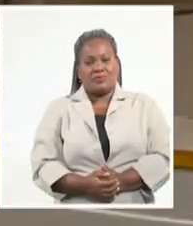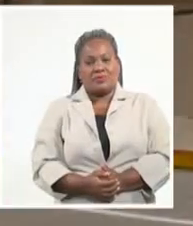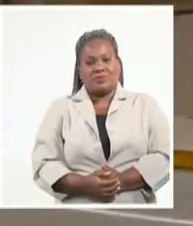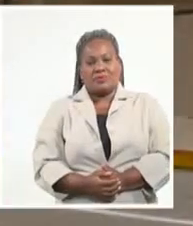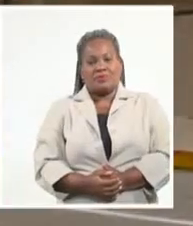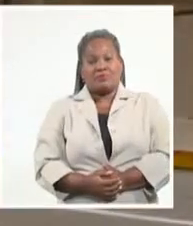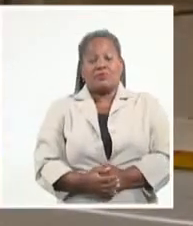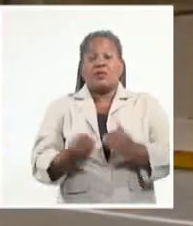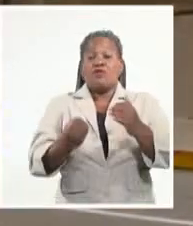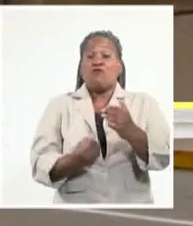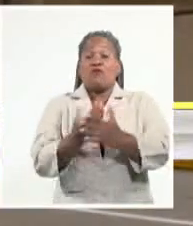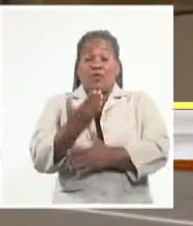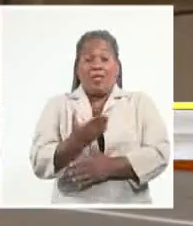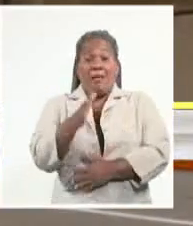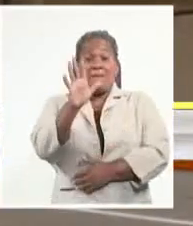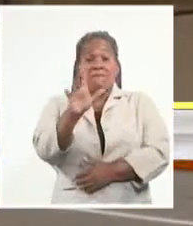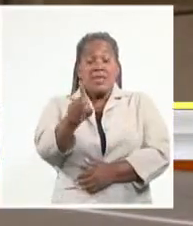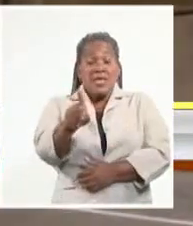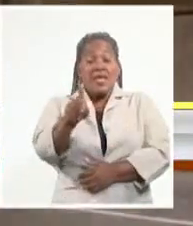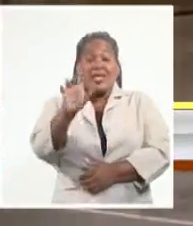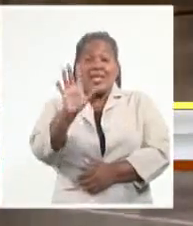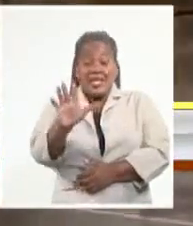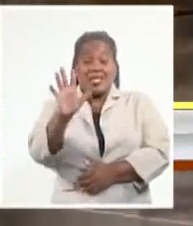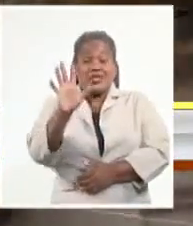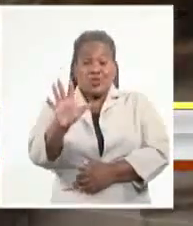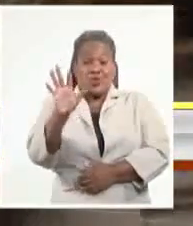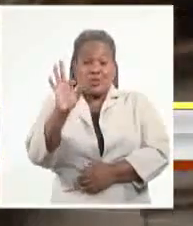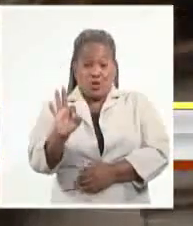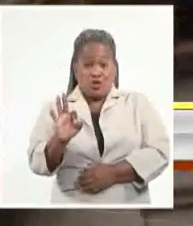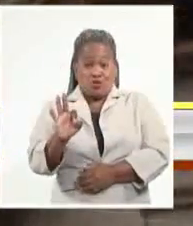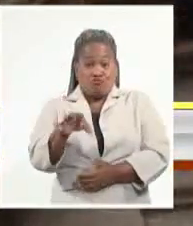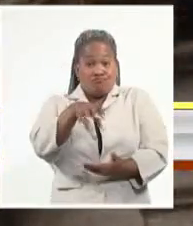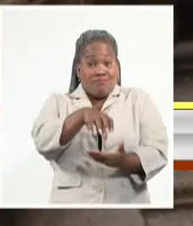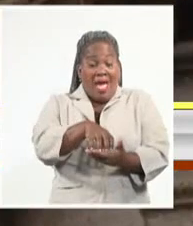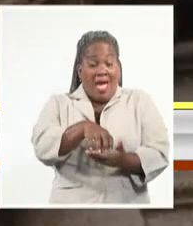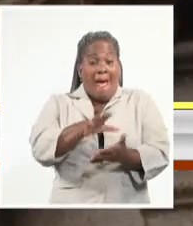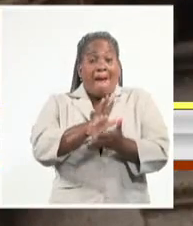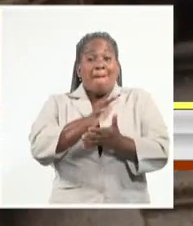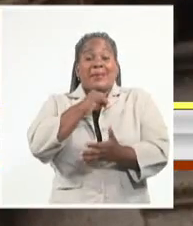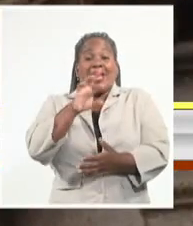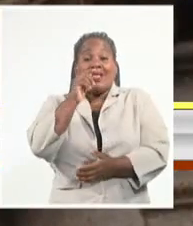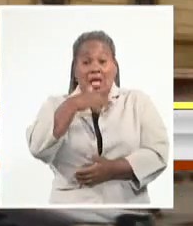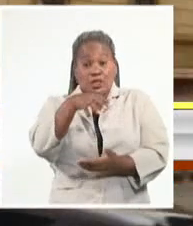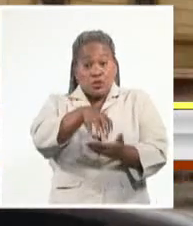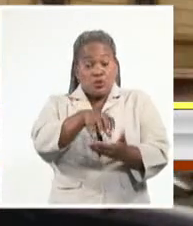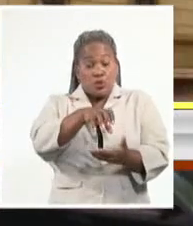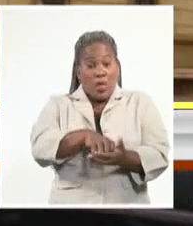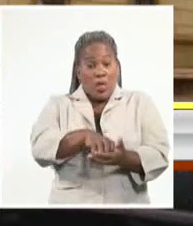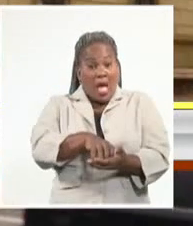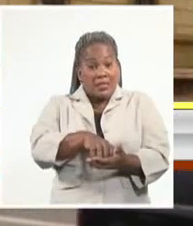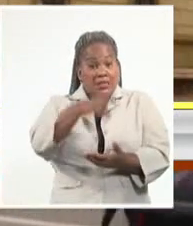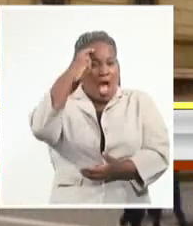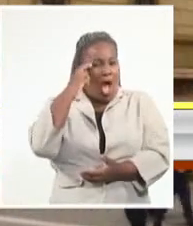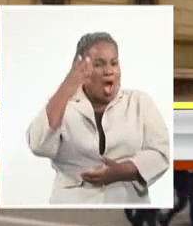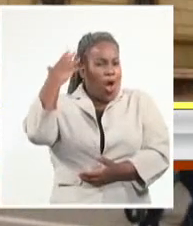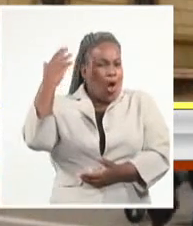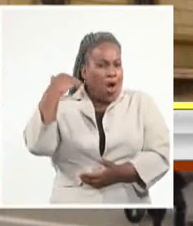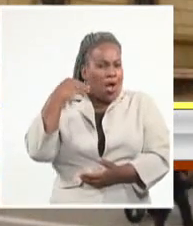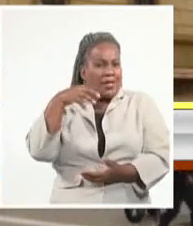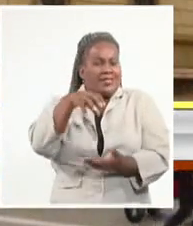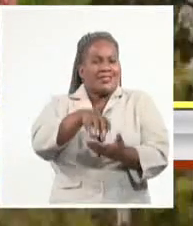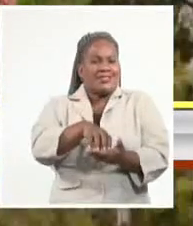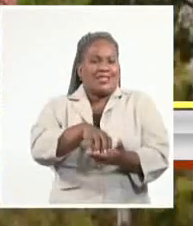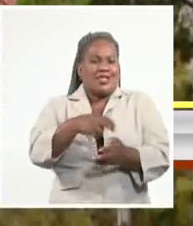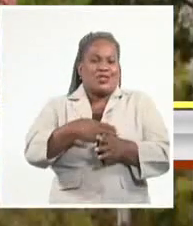Fundada en 1558, Mérida es una ciudad que conserva el estilo colonial en su centro histórico.